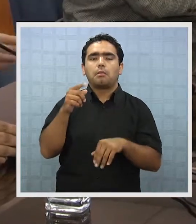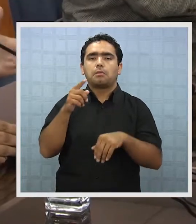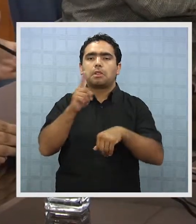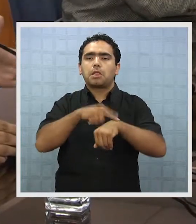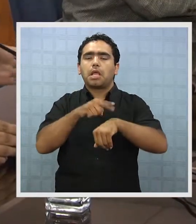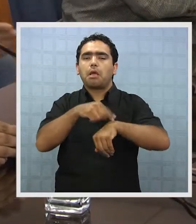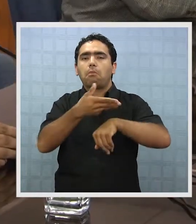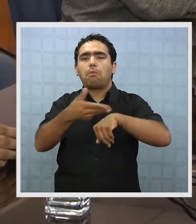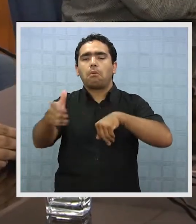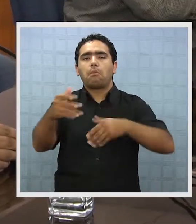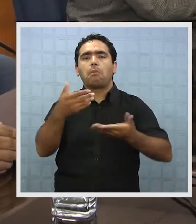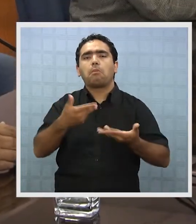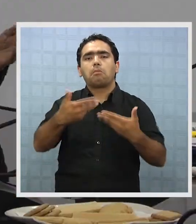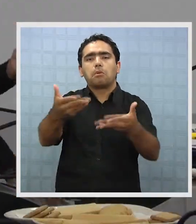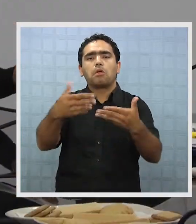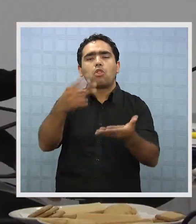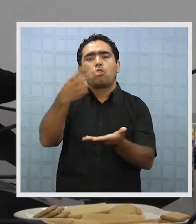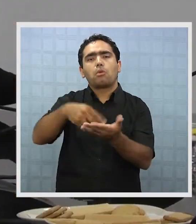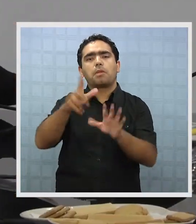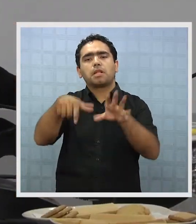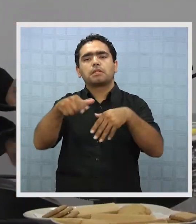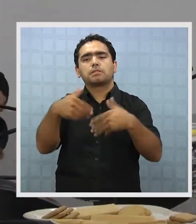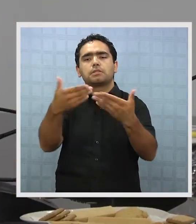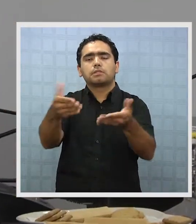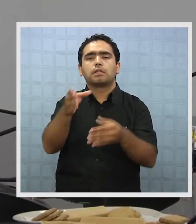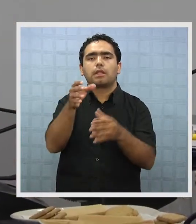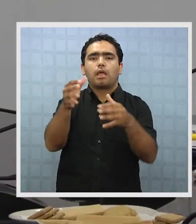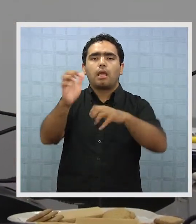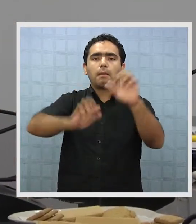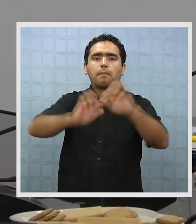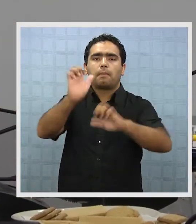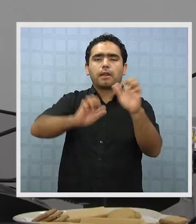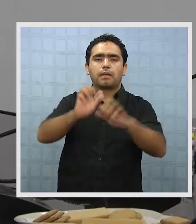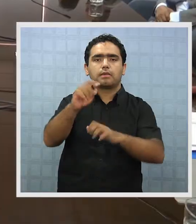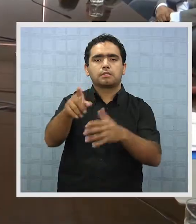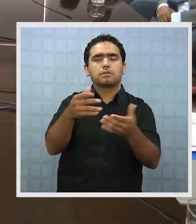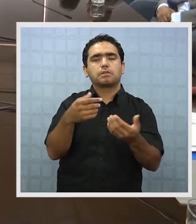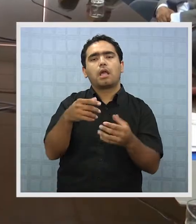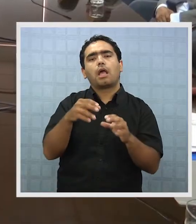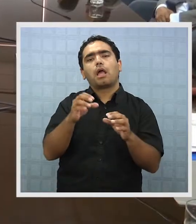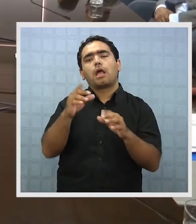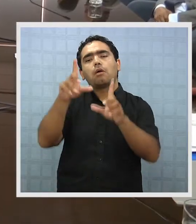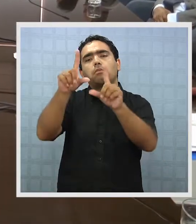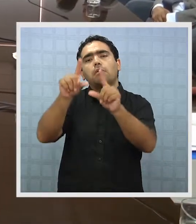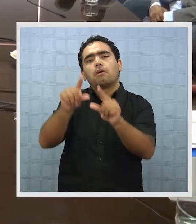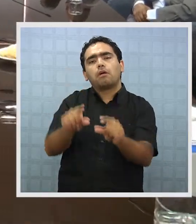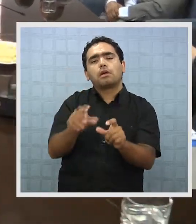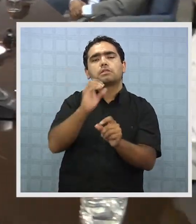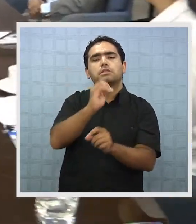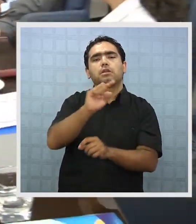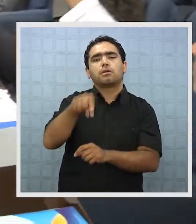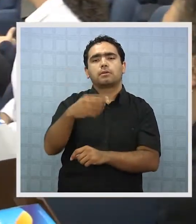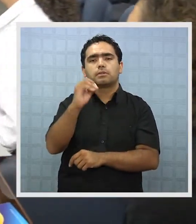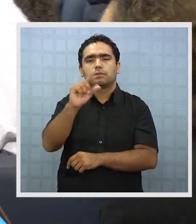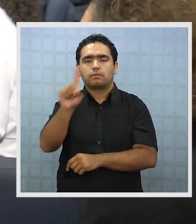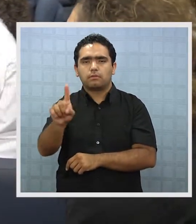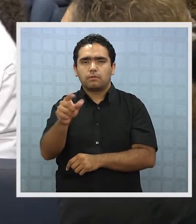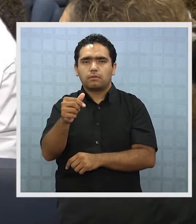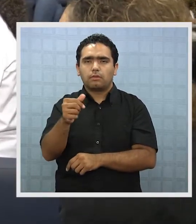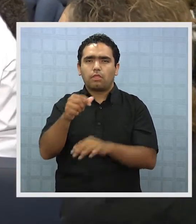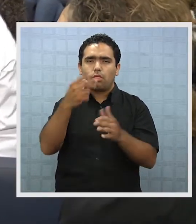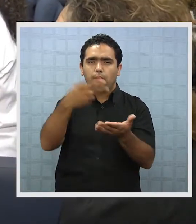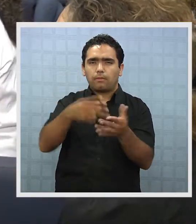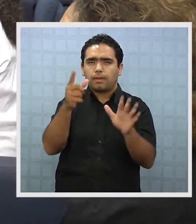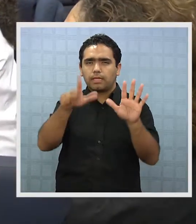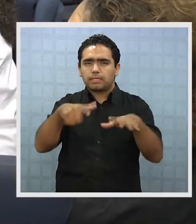2017 a la sanitaria para llegar al 0,01. Estamos fuera de la norma en esta región de Tarapacá.